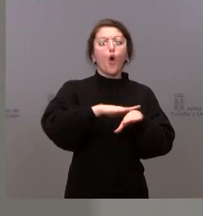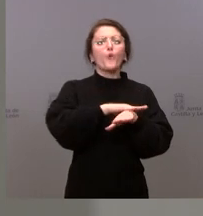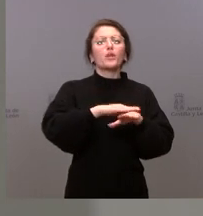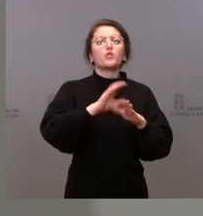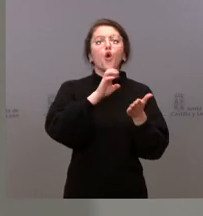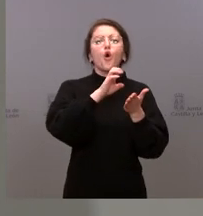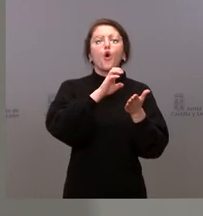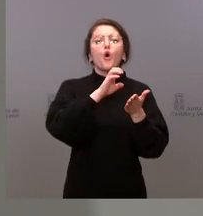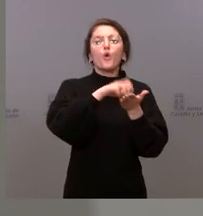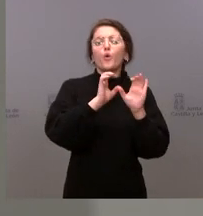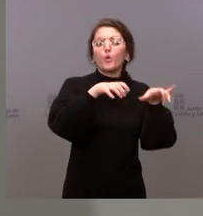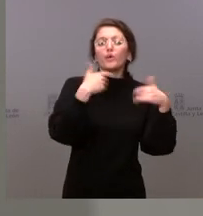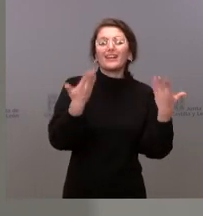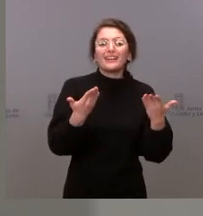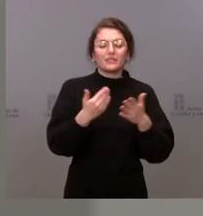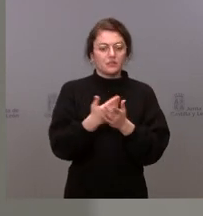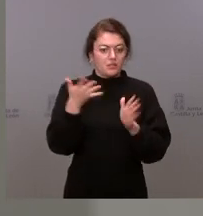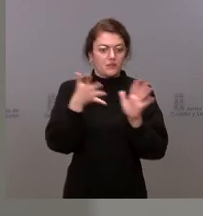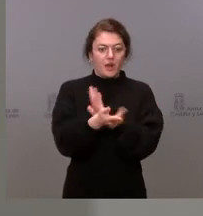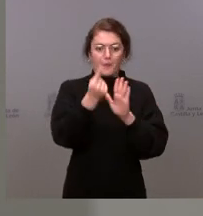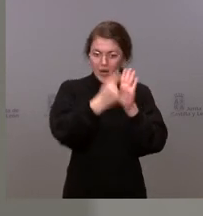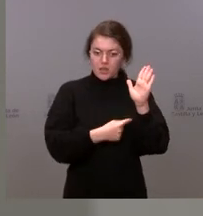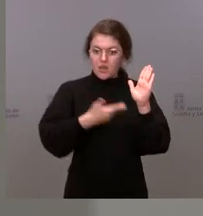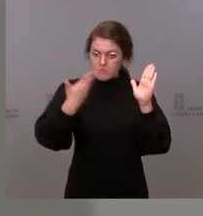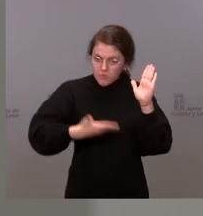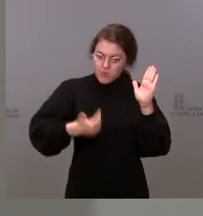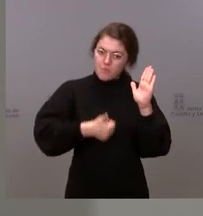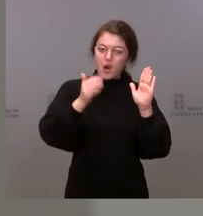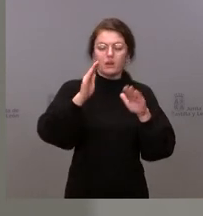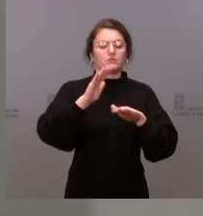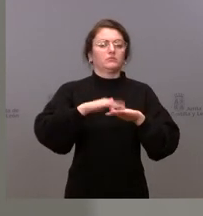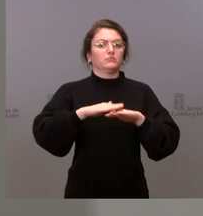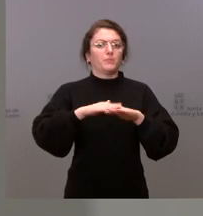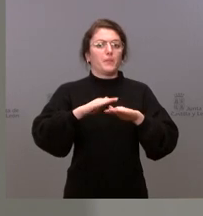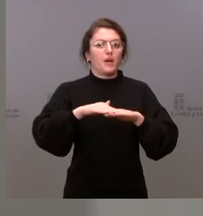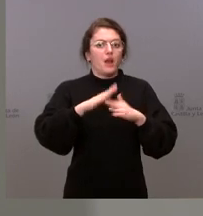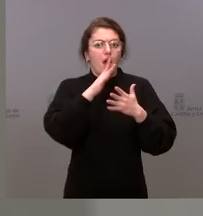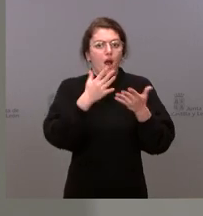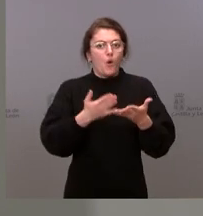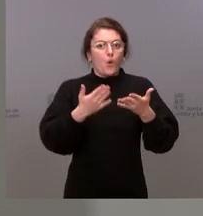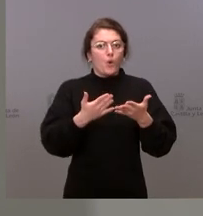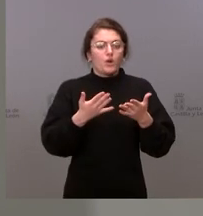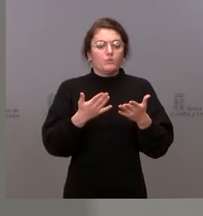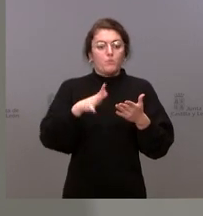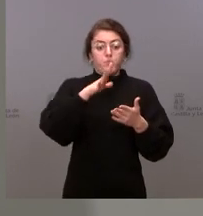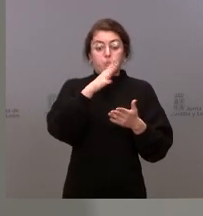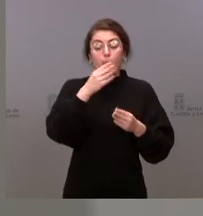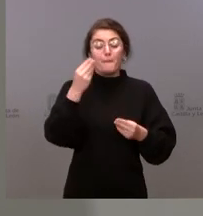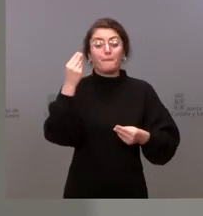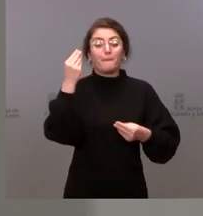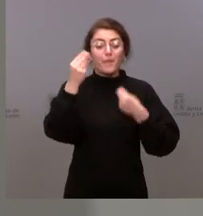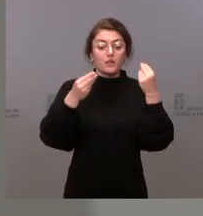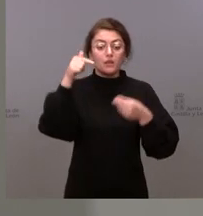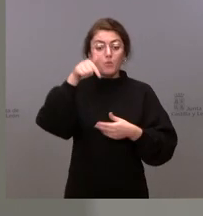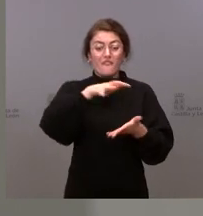Medidas más drásticas de las que tenemos en la actualidad, claro, estamos completamente de acuerdo. Por eso creemos que ese informe, insisto, del Centro